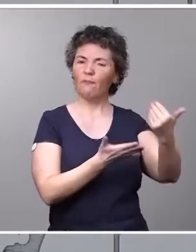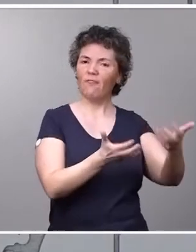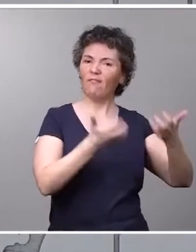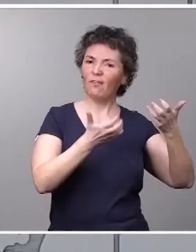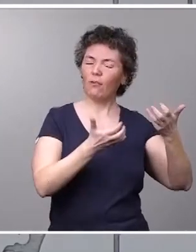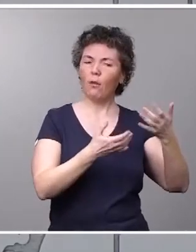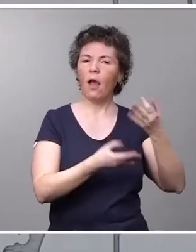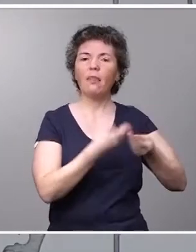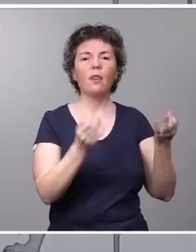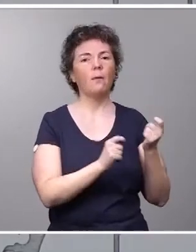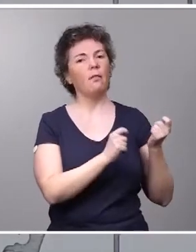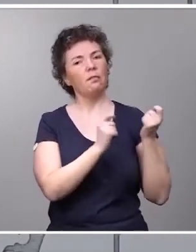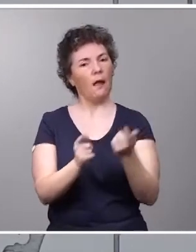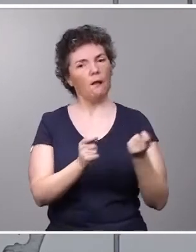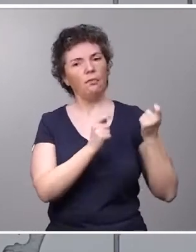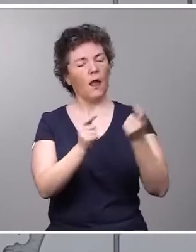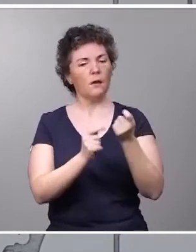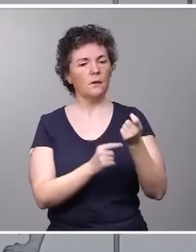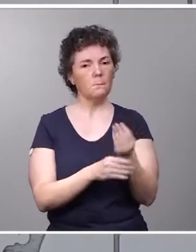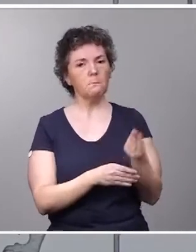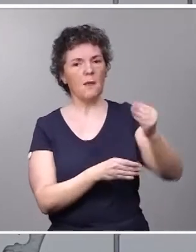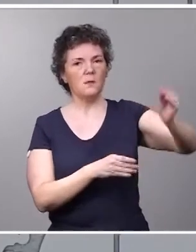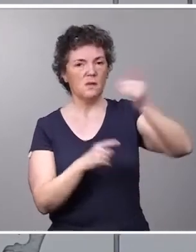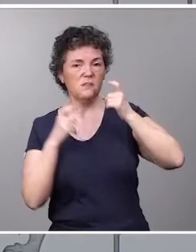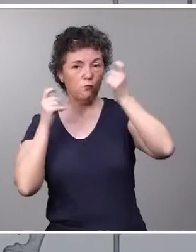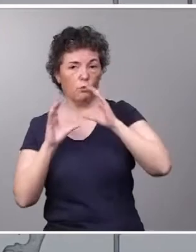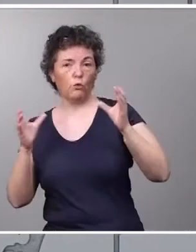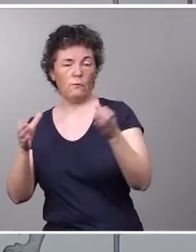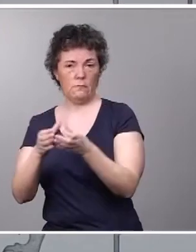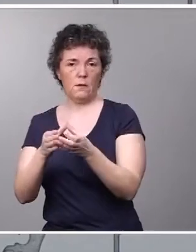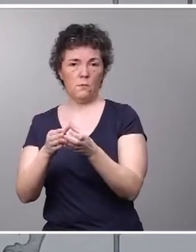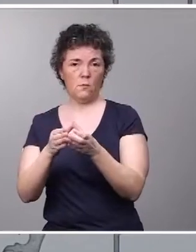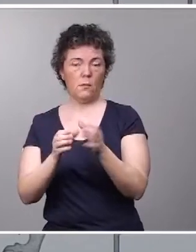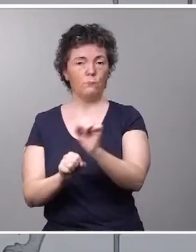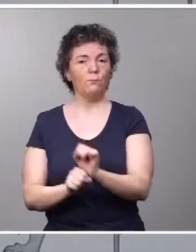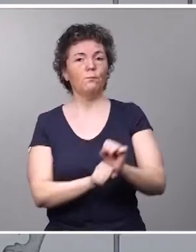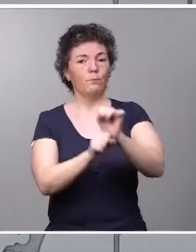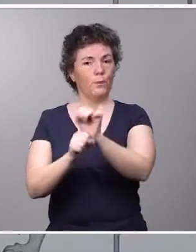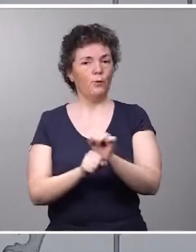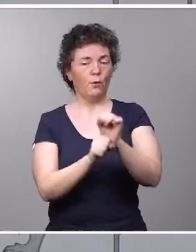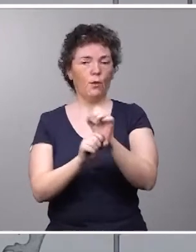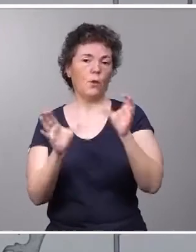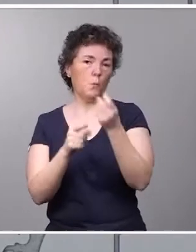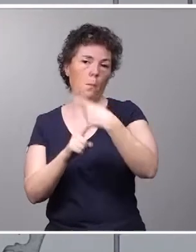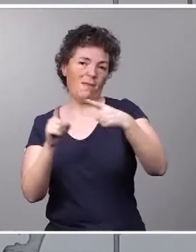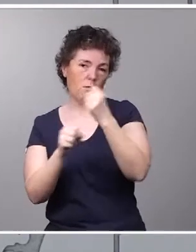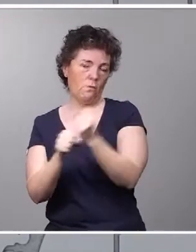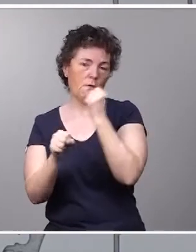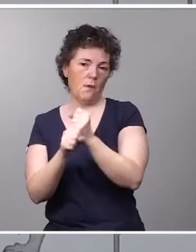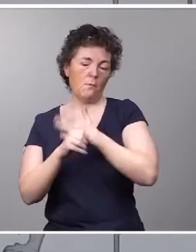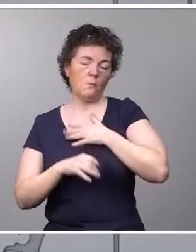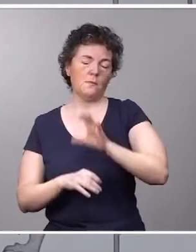aportar de forma adicional al esfuerzo colectivo y a la protección de la clase media y trabajadora de nuestro país.